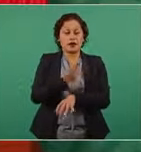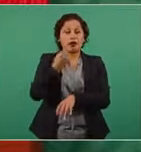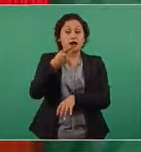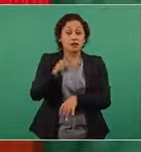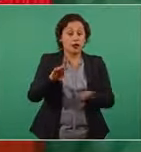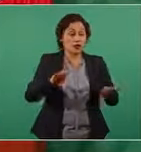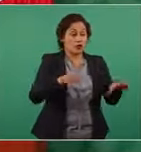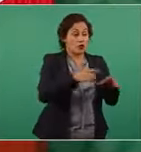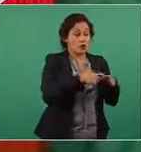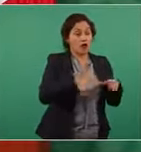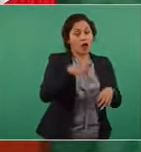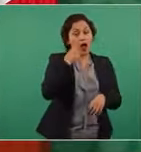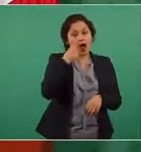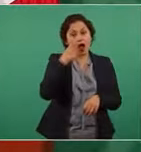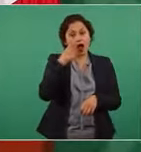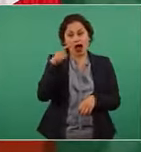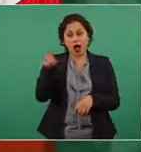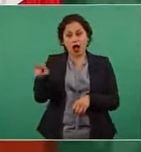por ejemplo